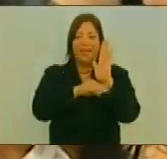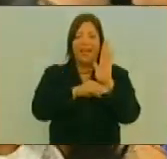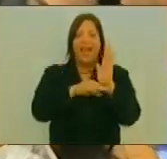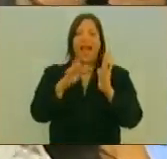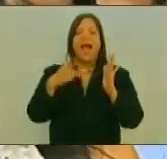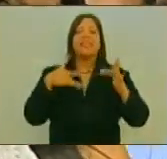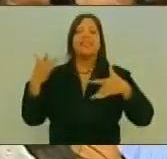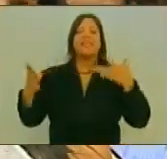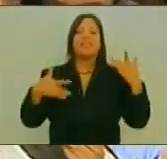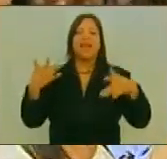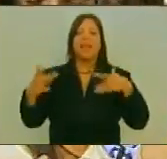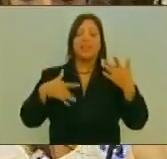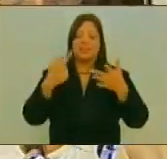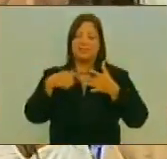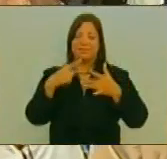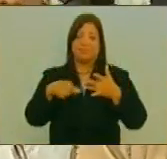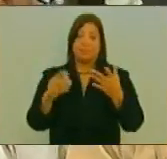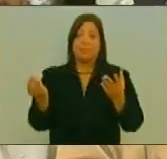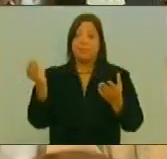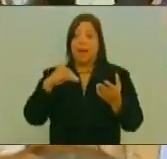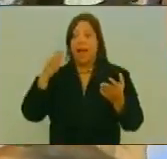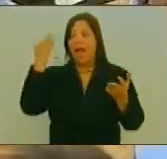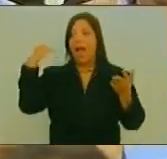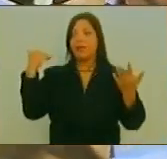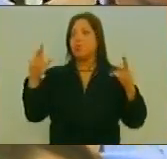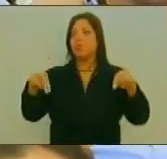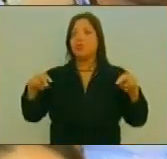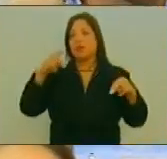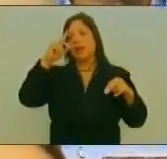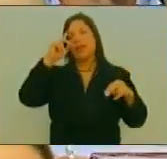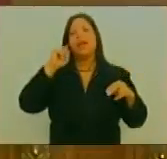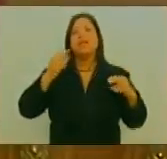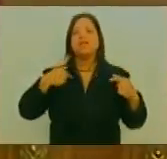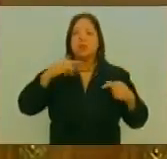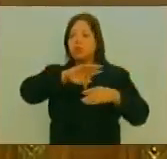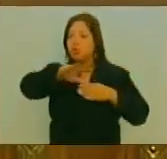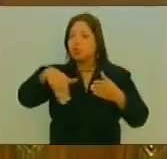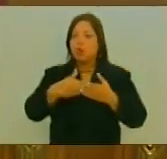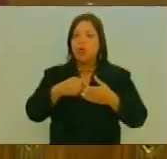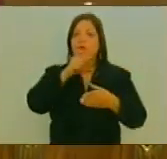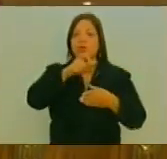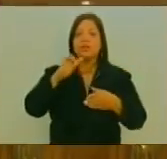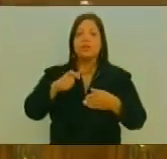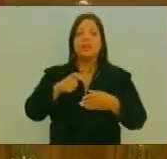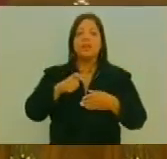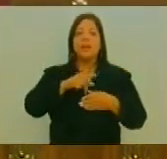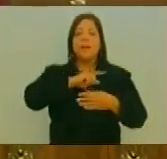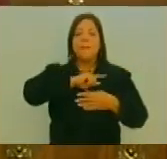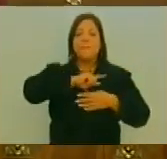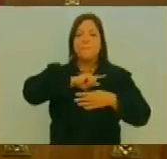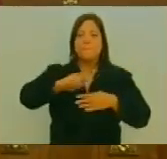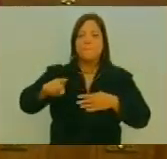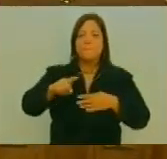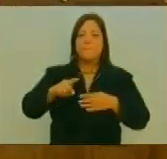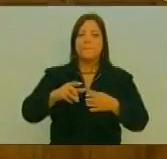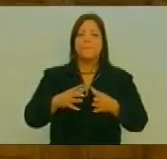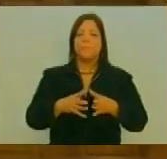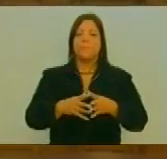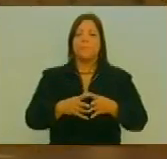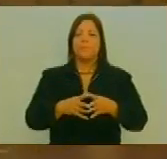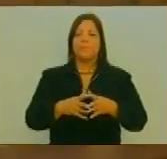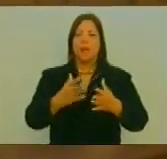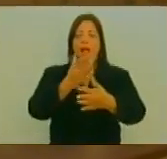Como Nunca Antes Y Ellos Mismos Nos Manifestaban Les Mandaban Las